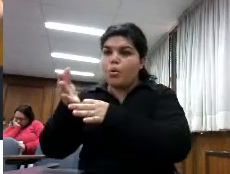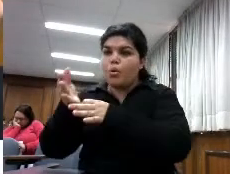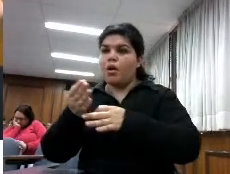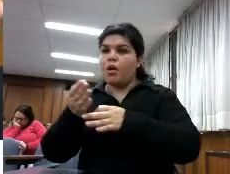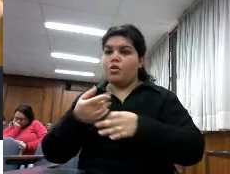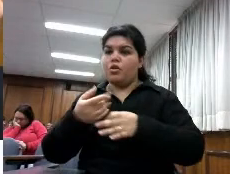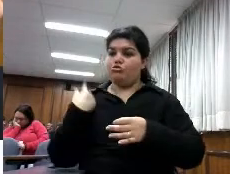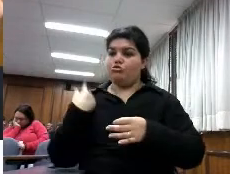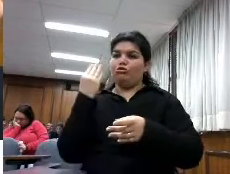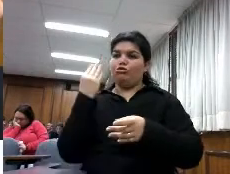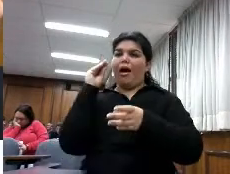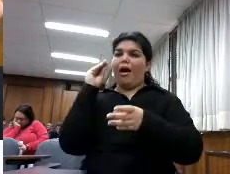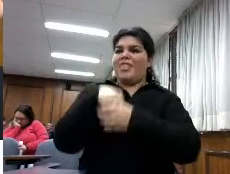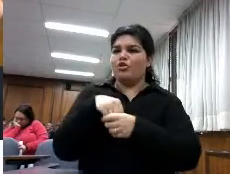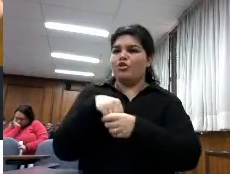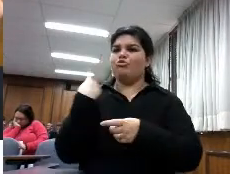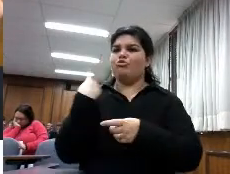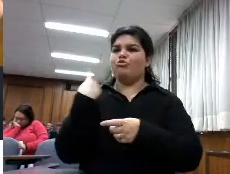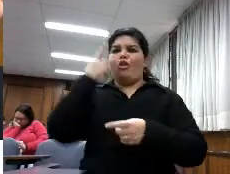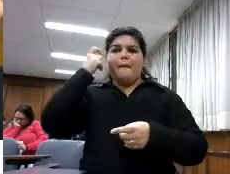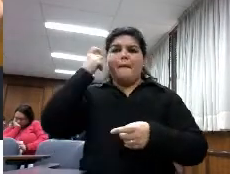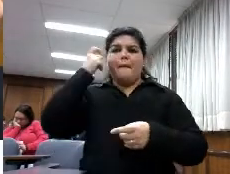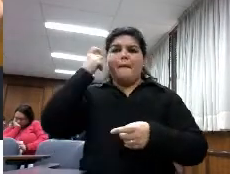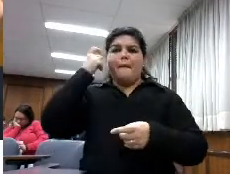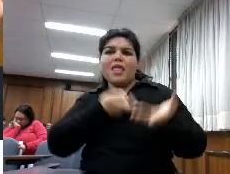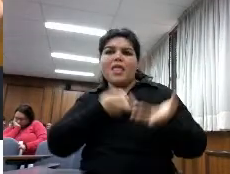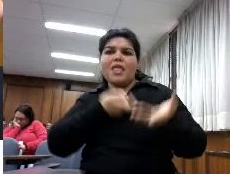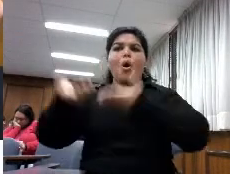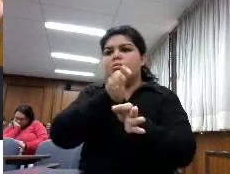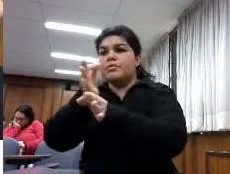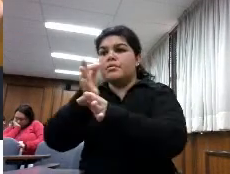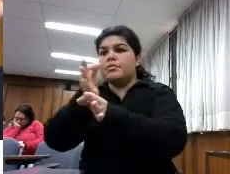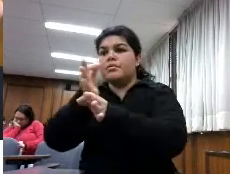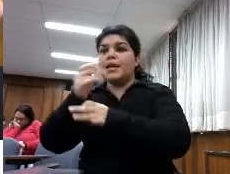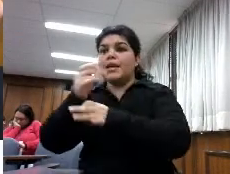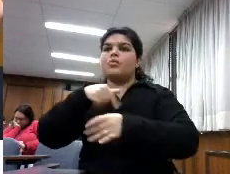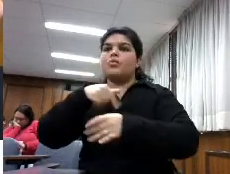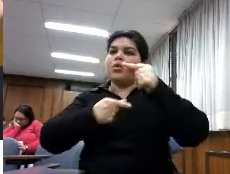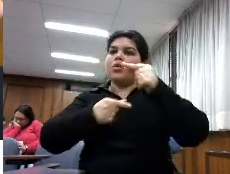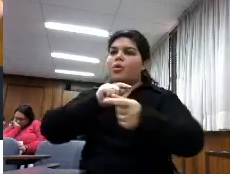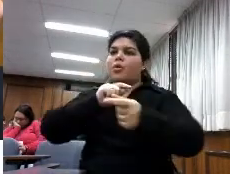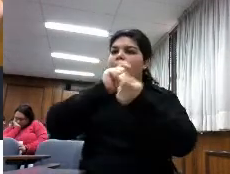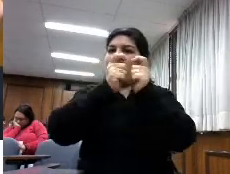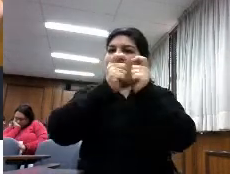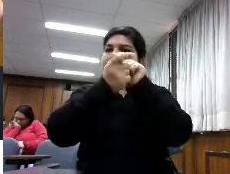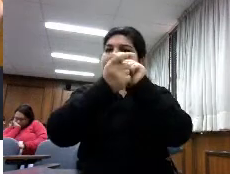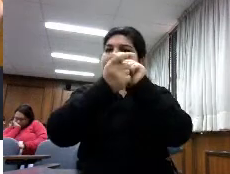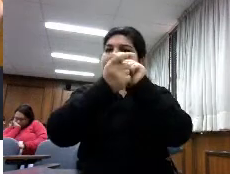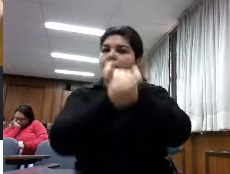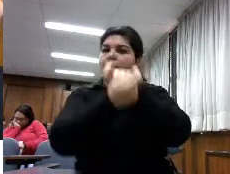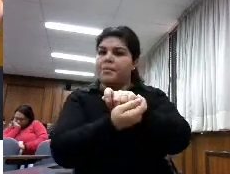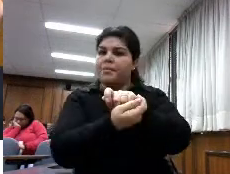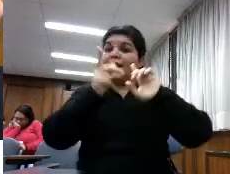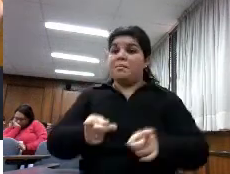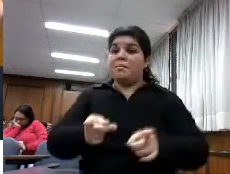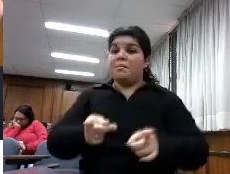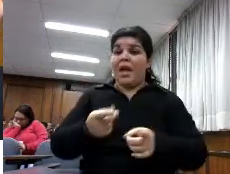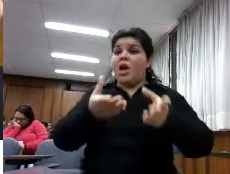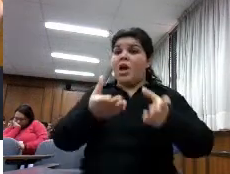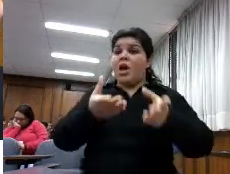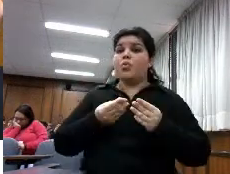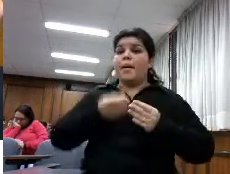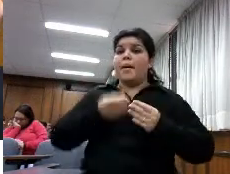y esto lo estamos haciendo cada vez más esto está cambiando además la perspectiva que nuestros gestores nuestros